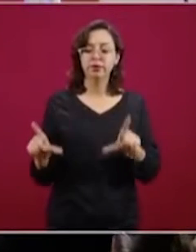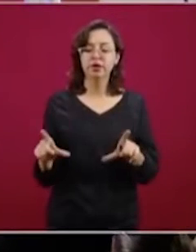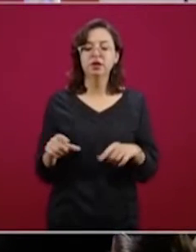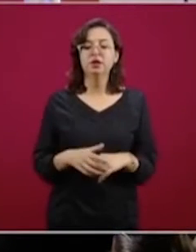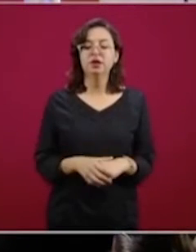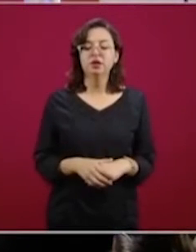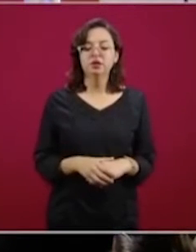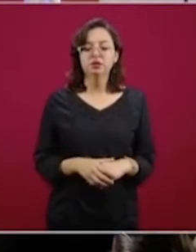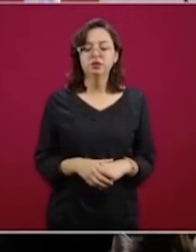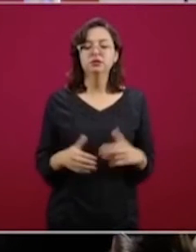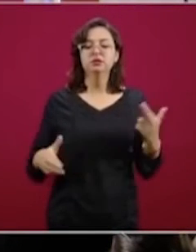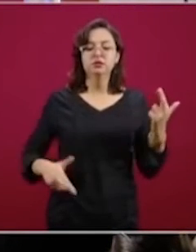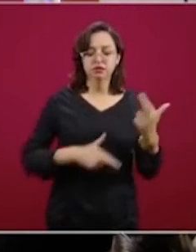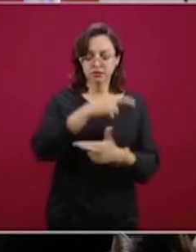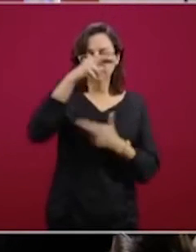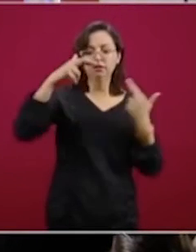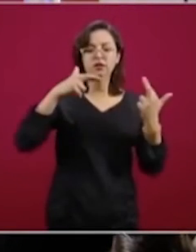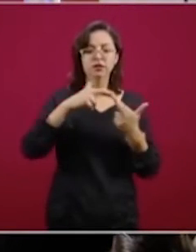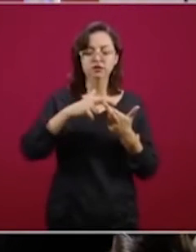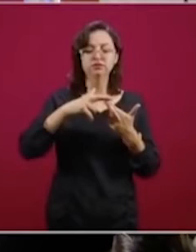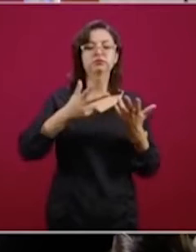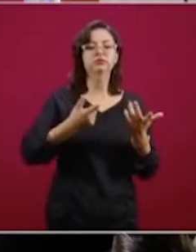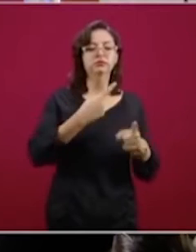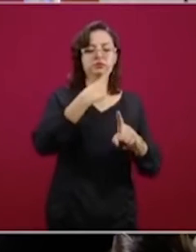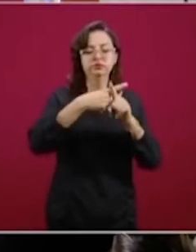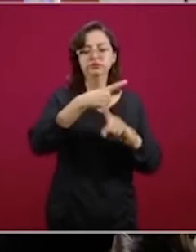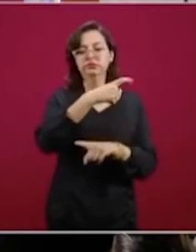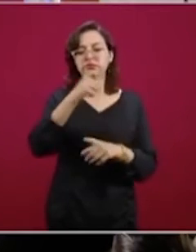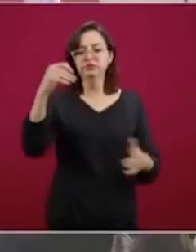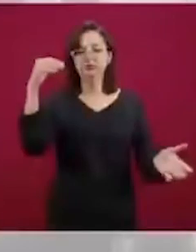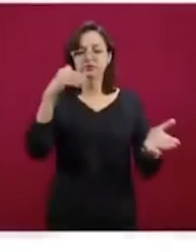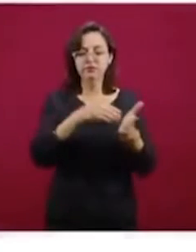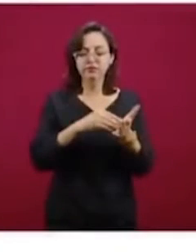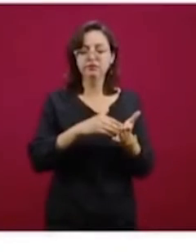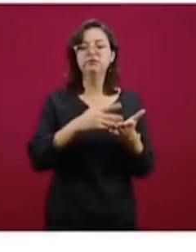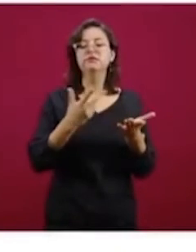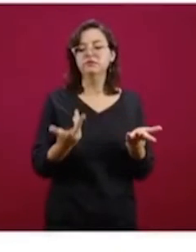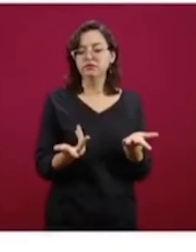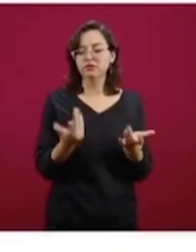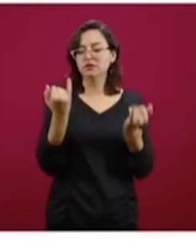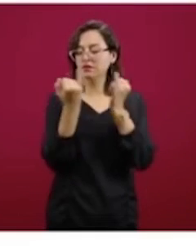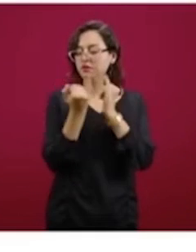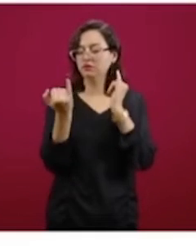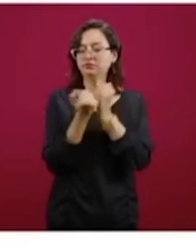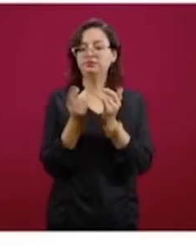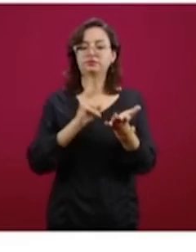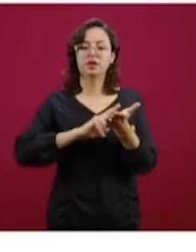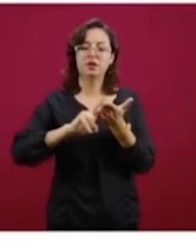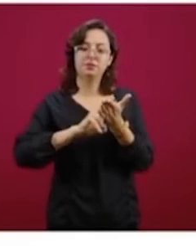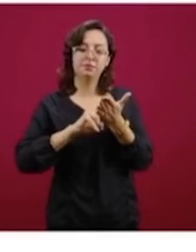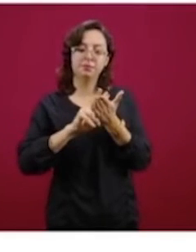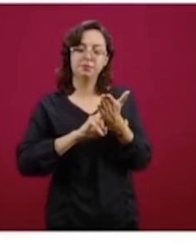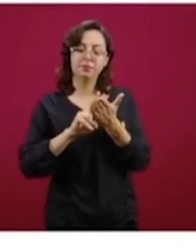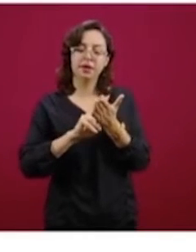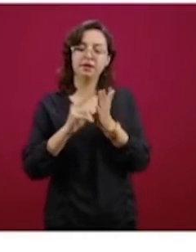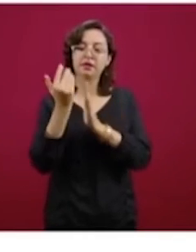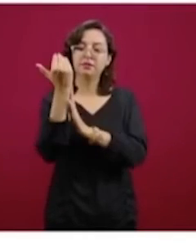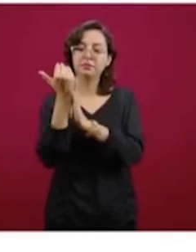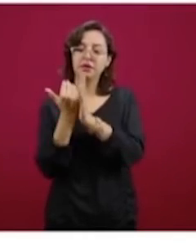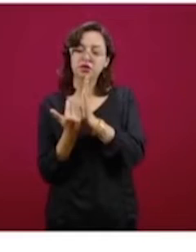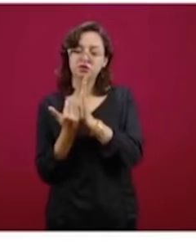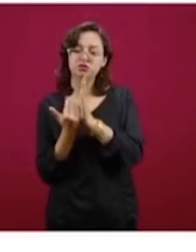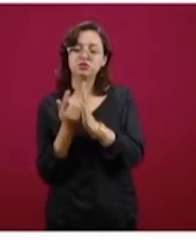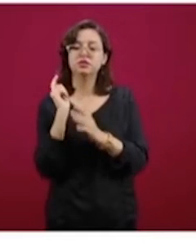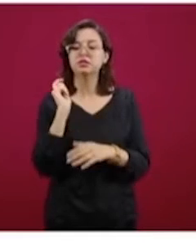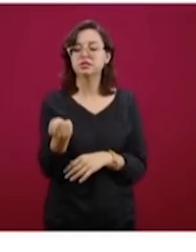por región con mayor incidencia. Aquí nuevamente, cuando el verde está abajo del rojo, hemos logrado